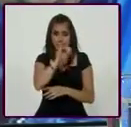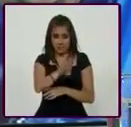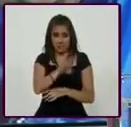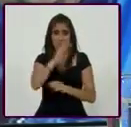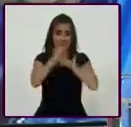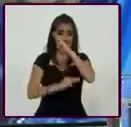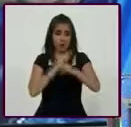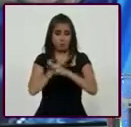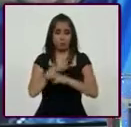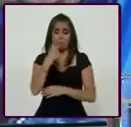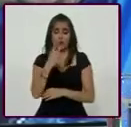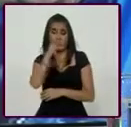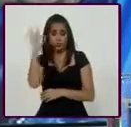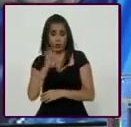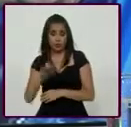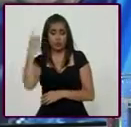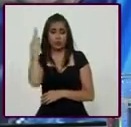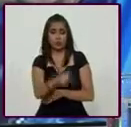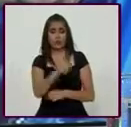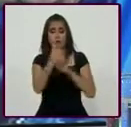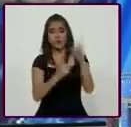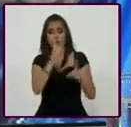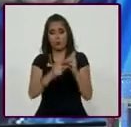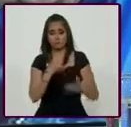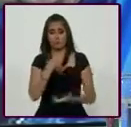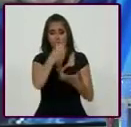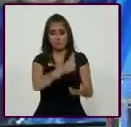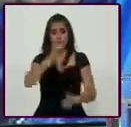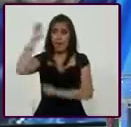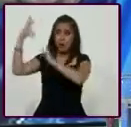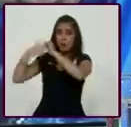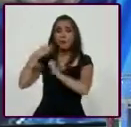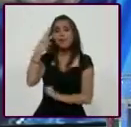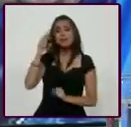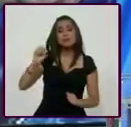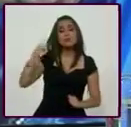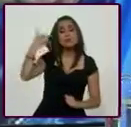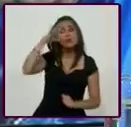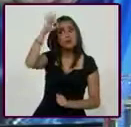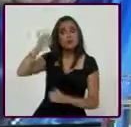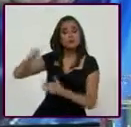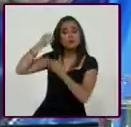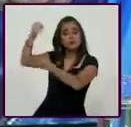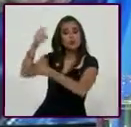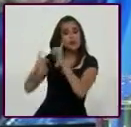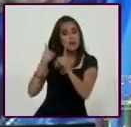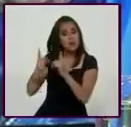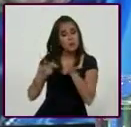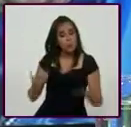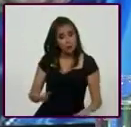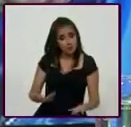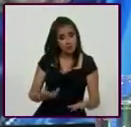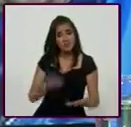nivel global, el 2% pertenece a la industria del deporte. A nivel de Europa, el 3.7%. Es decir, yo creo que hay una serie de